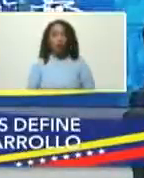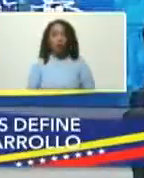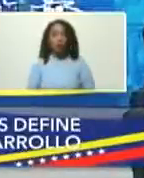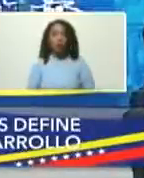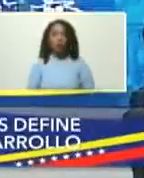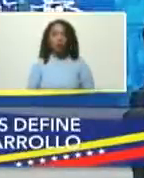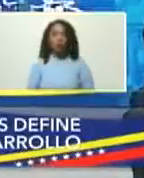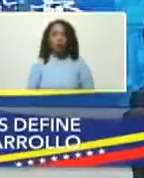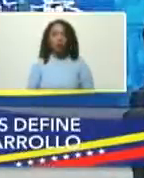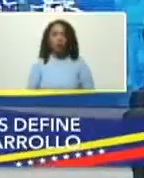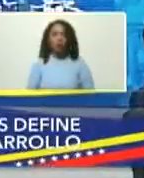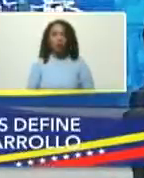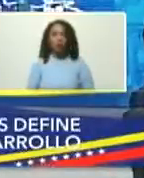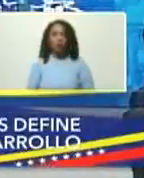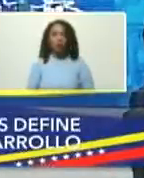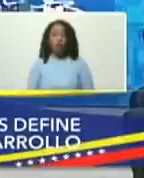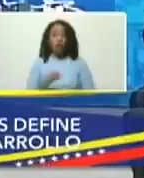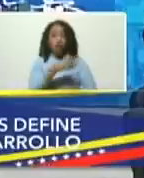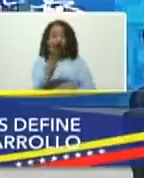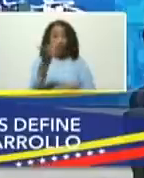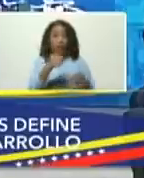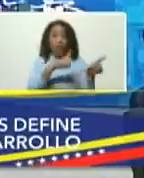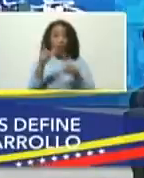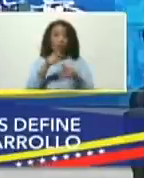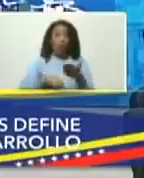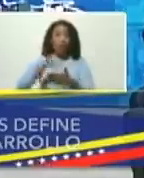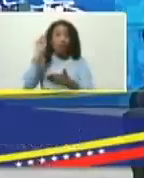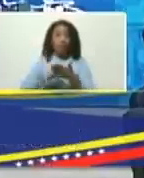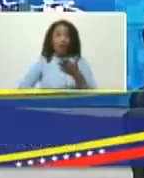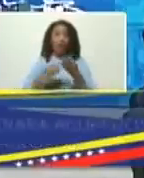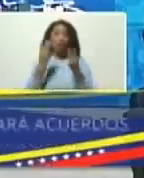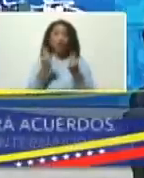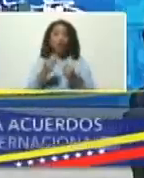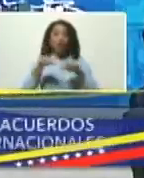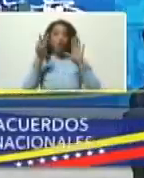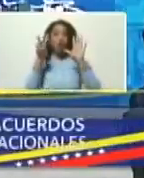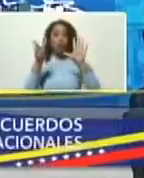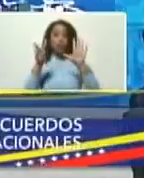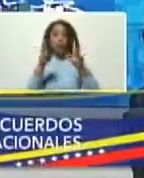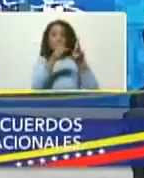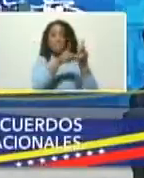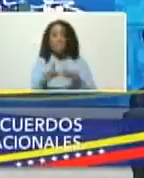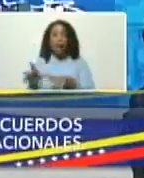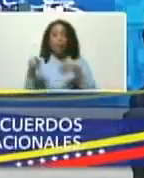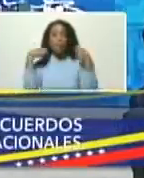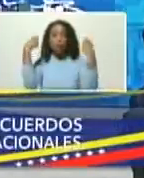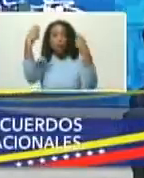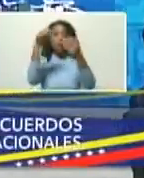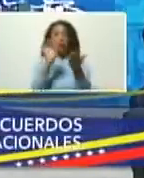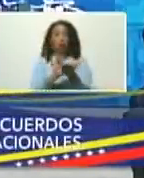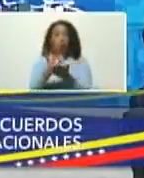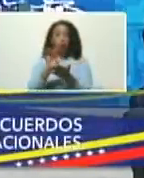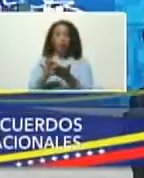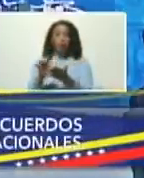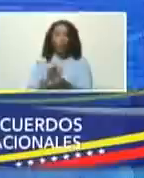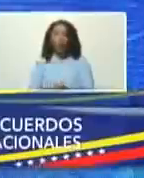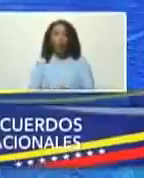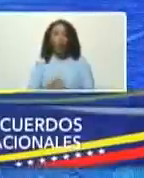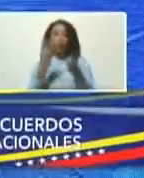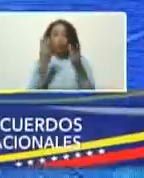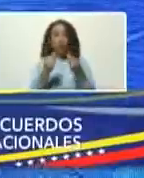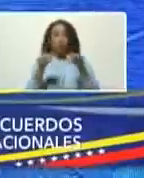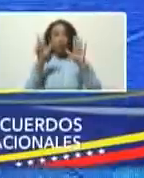están listos para firmarlo ¿verdad? número 7 plan de promoción estratégica número